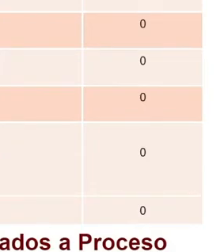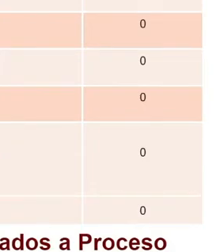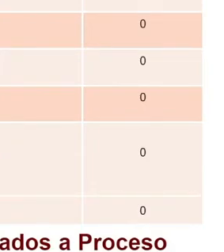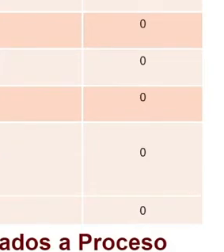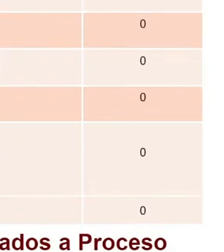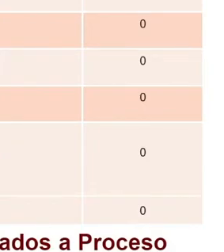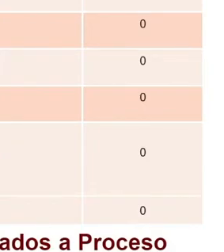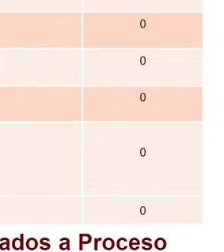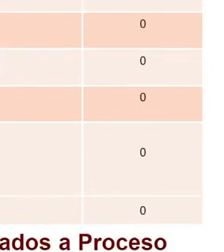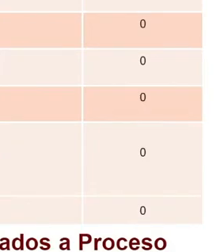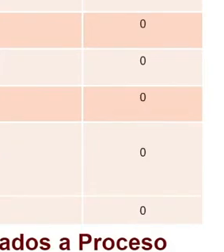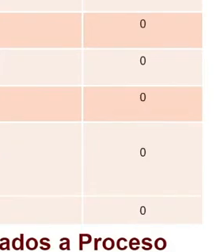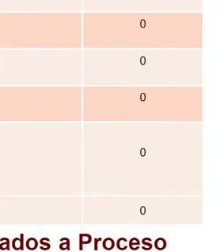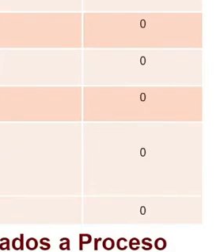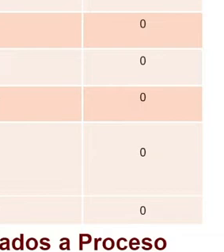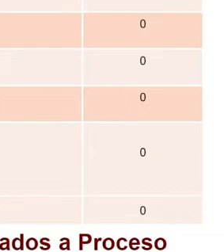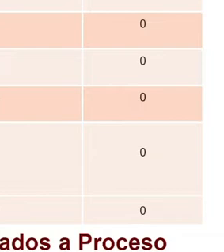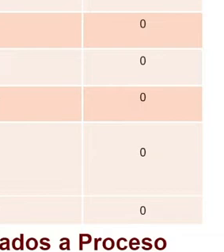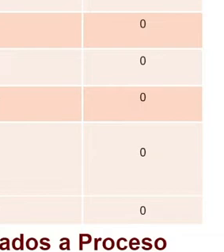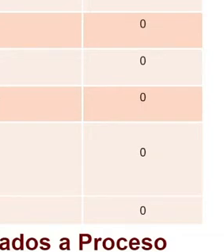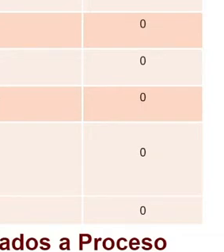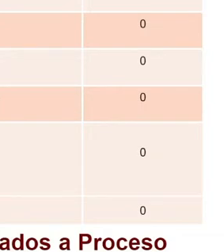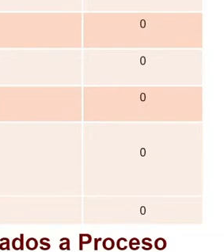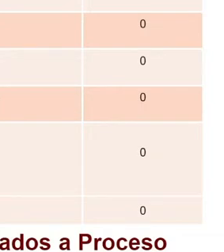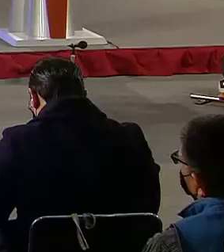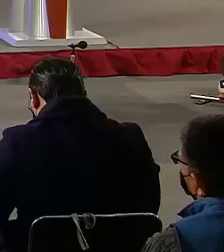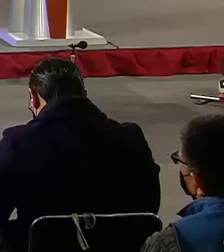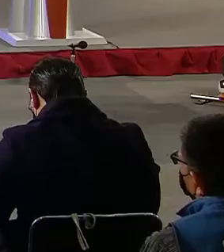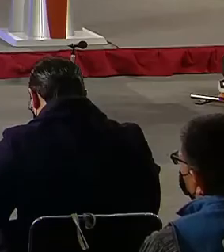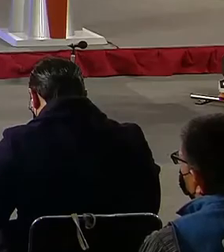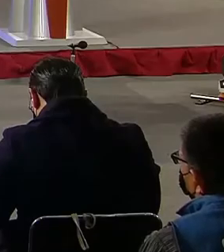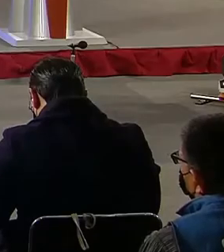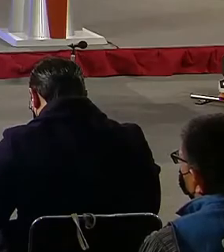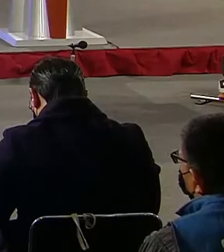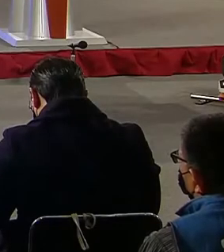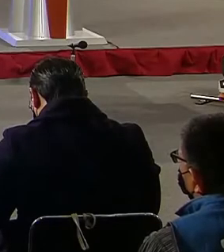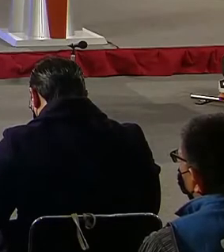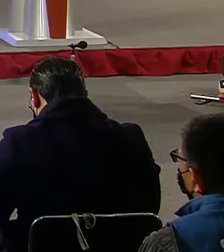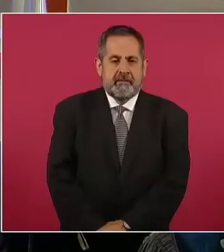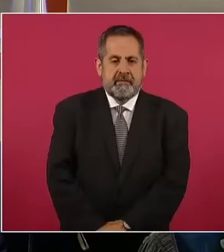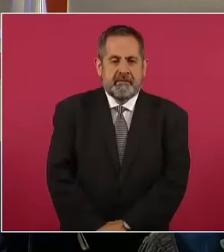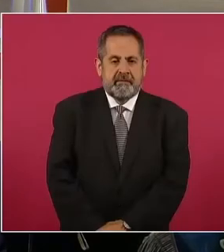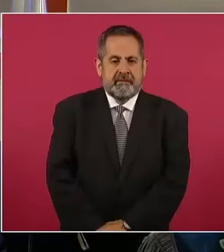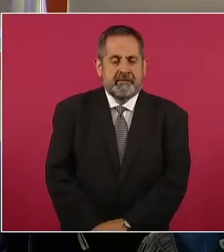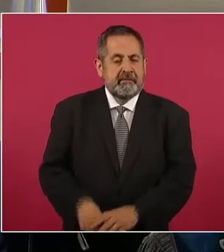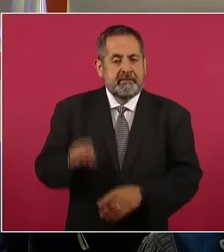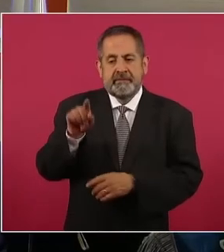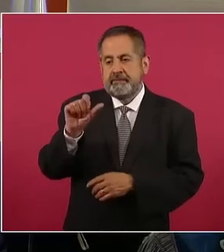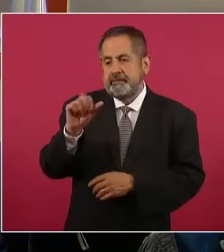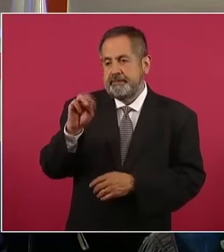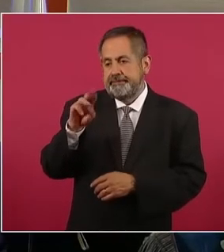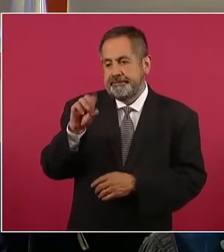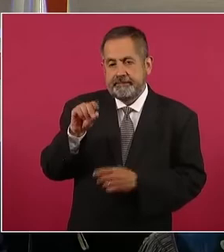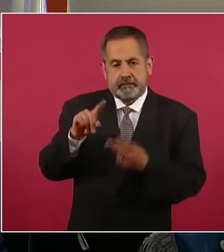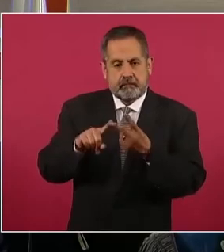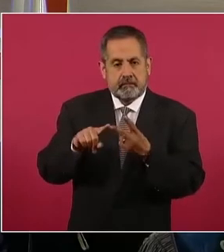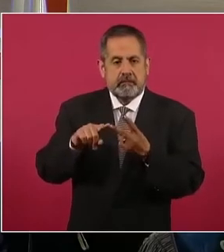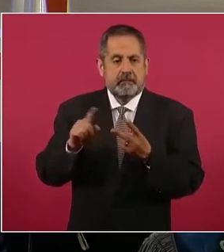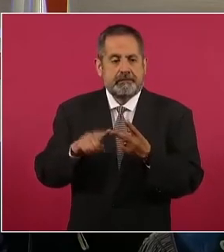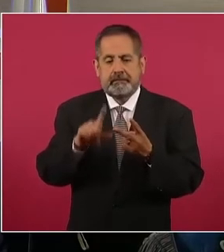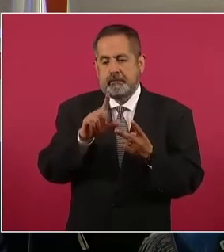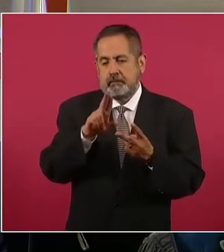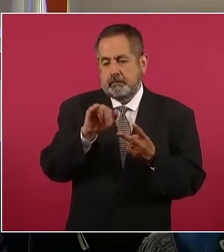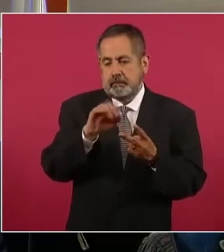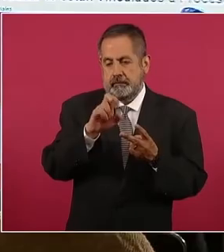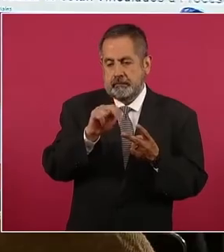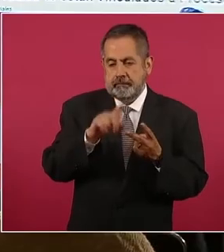con detenidos. El caso de Armando Linares en Zitácuaro y el caso de Luis Enrique Ramírez